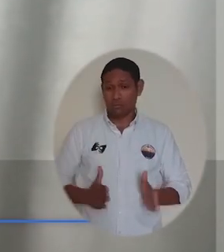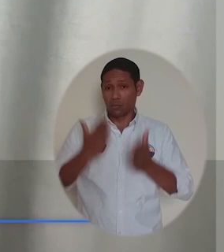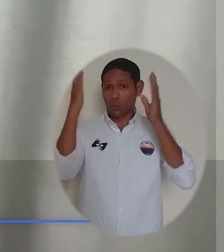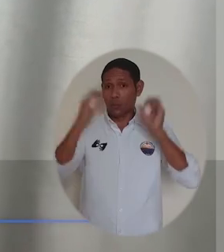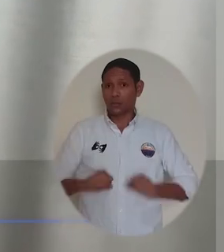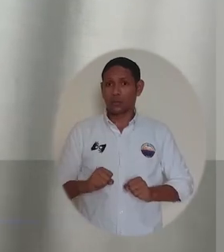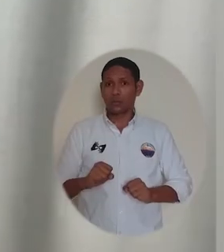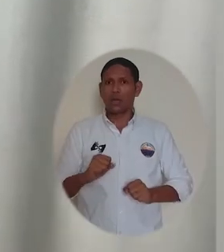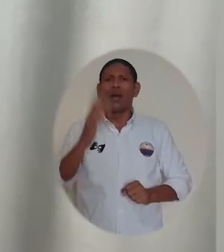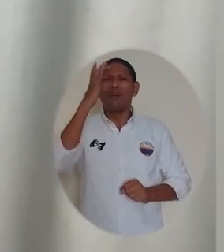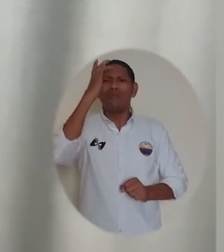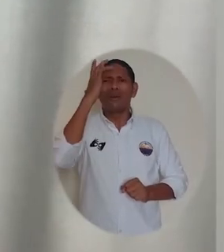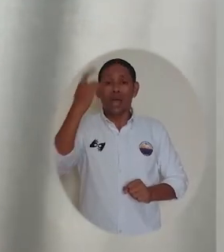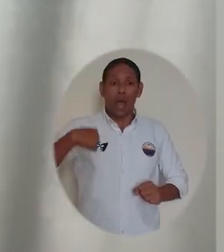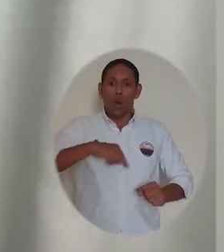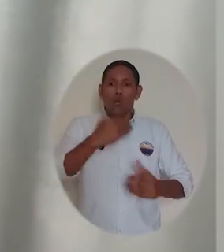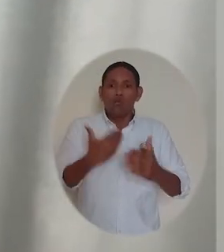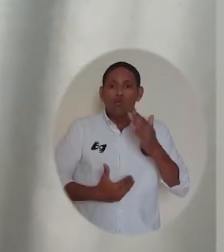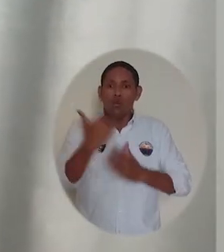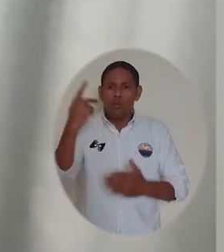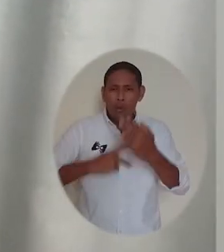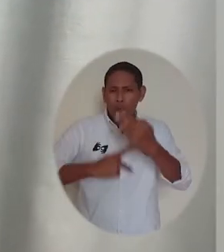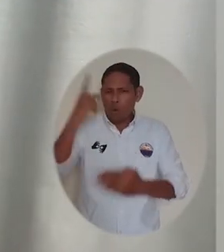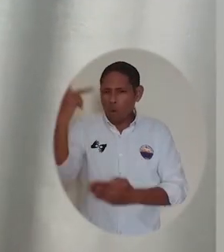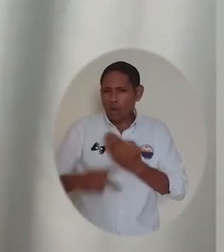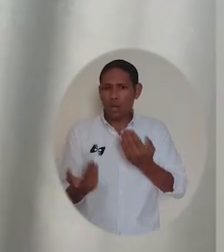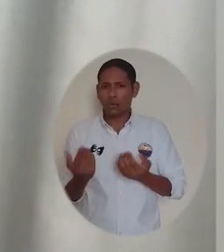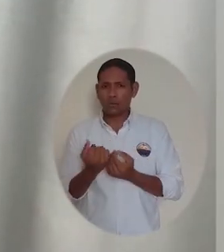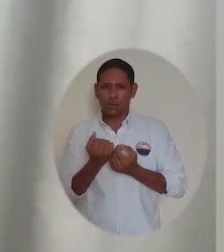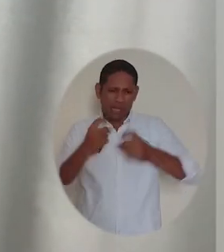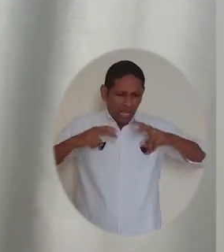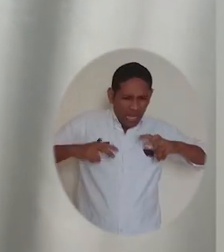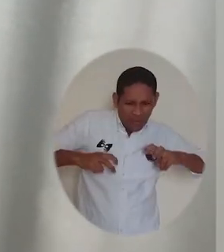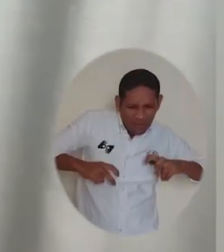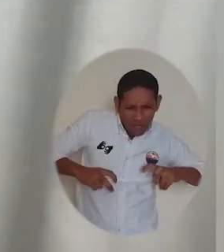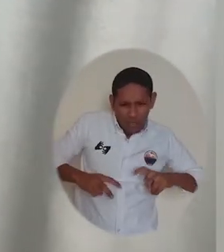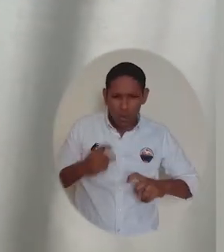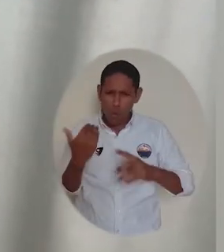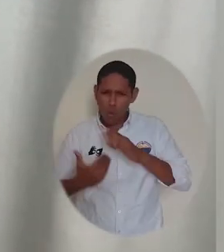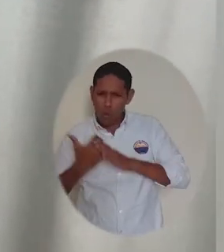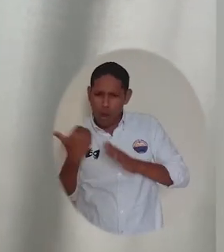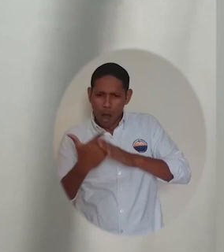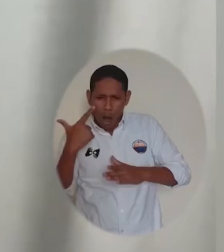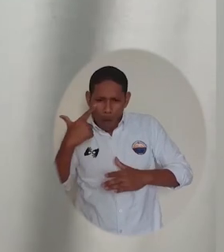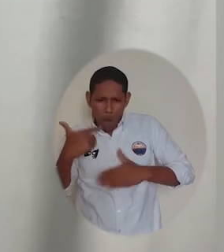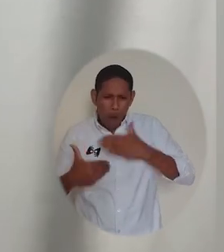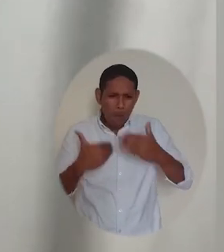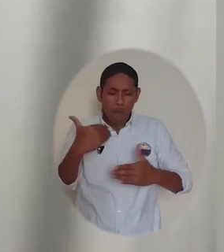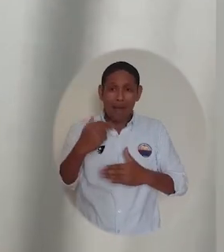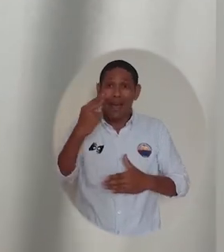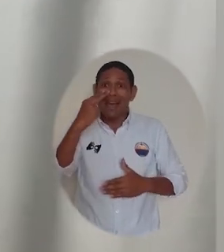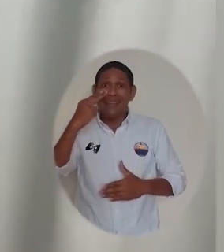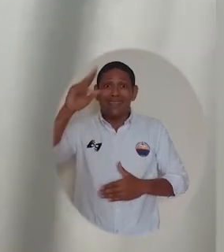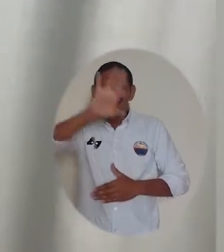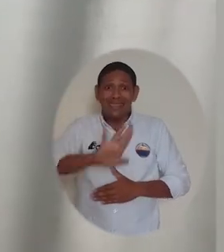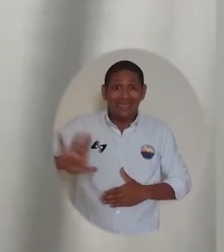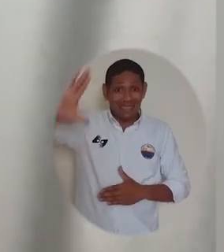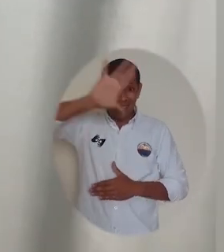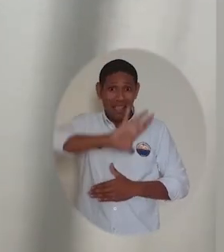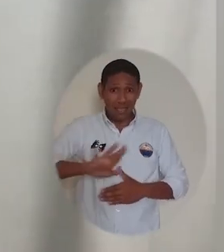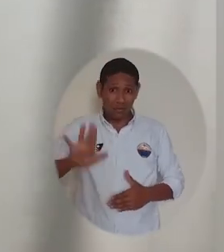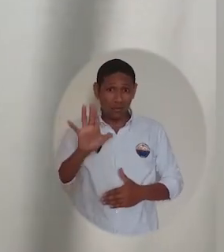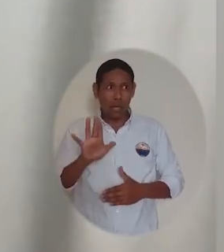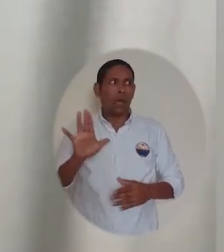crecimiento profesional, porque nos va a permitir realizar nuevos proyectos y nuevas investigaciones que no solamente se van a